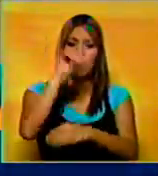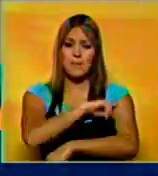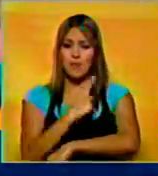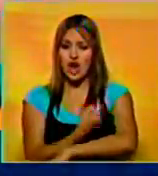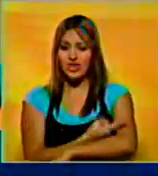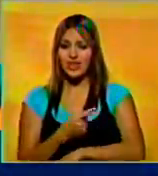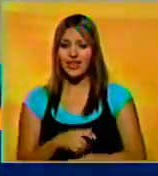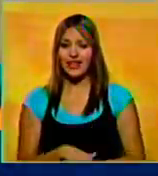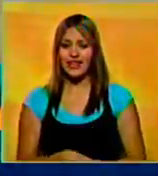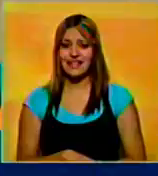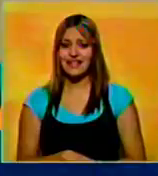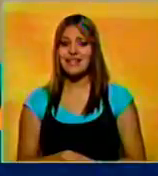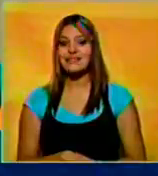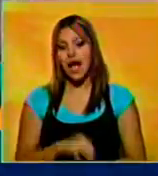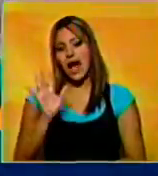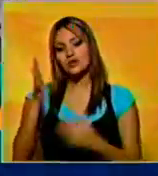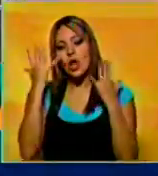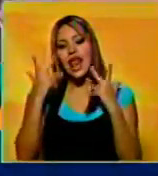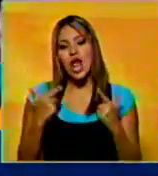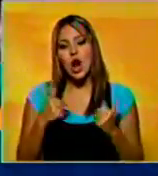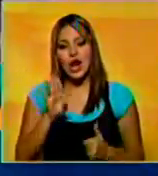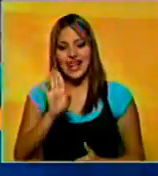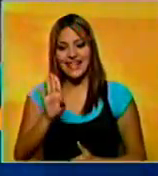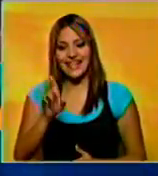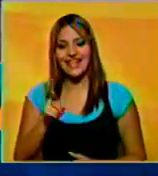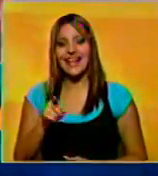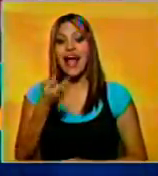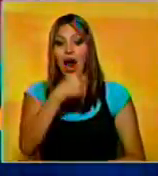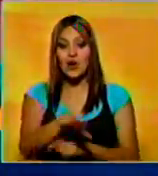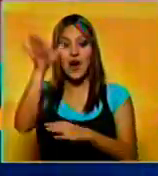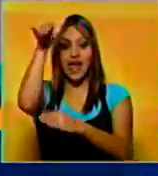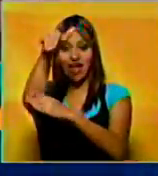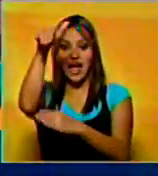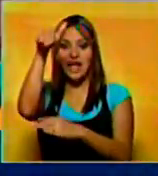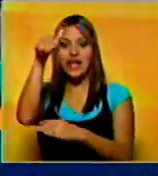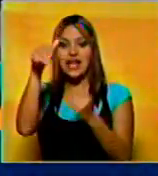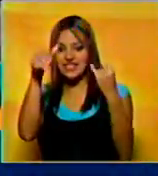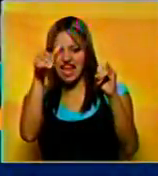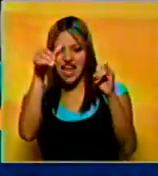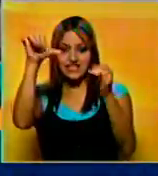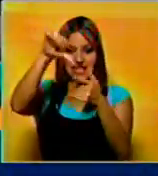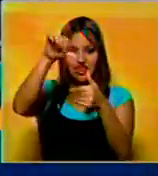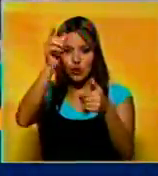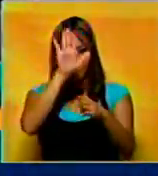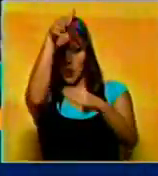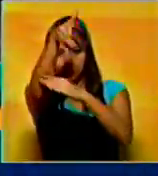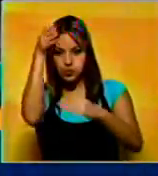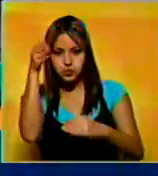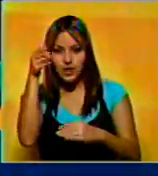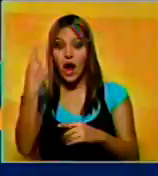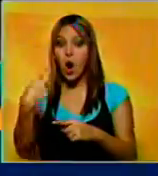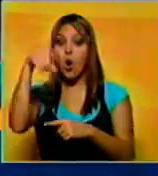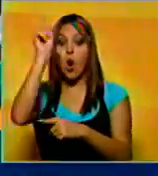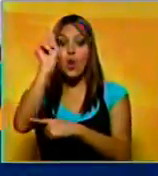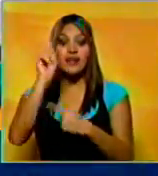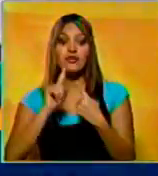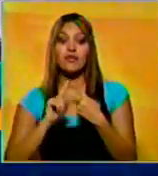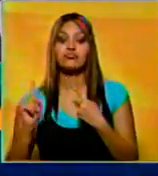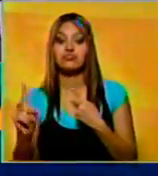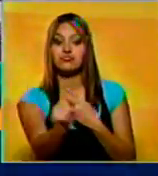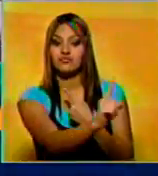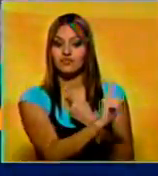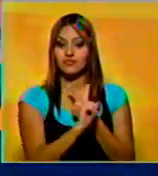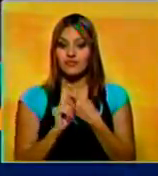tenía que ser de los leones del Caracas, con cuadrangular entre el jardín izquierdo y central para impulsar la única rayita de la tribu